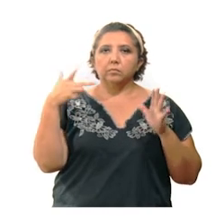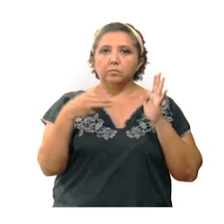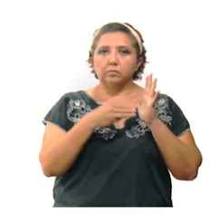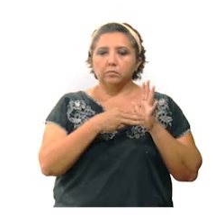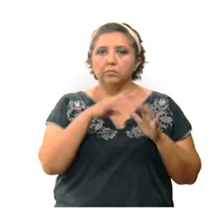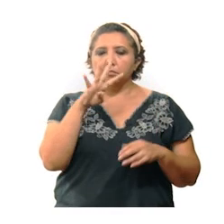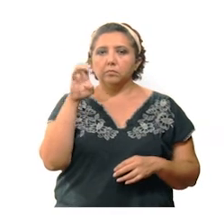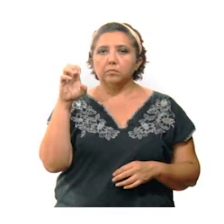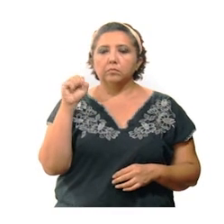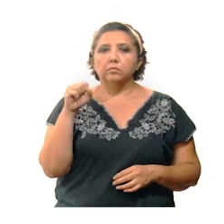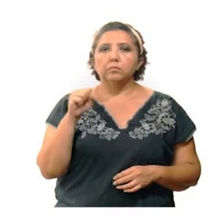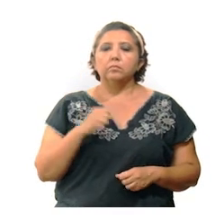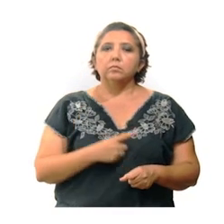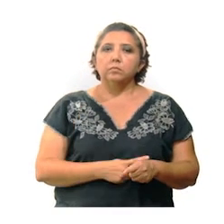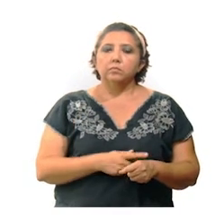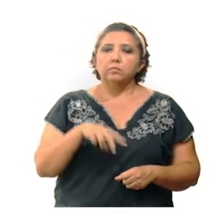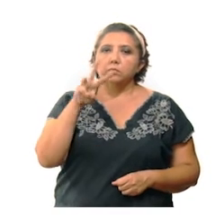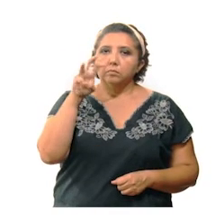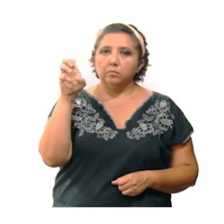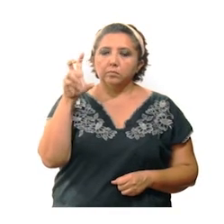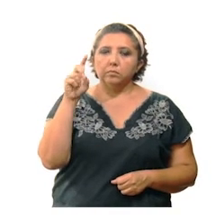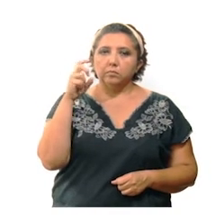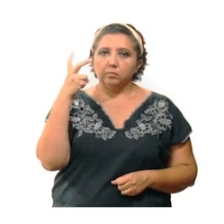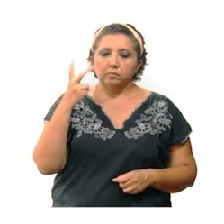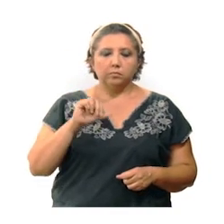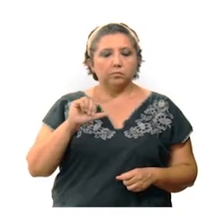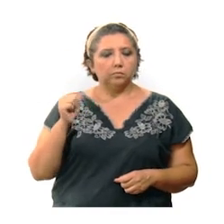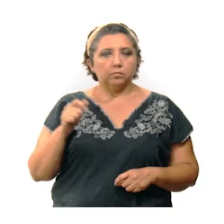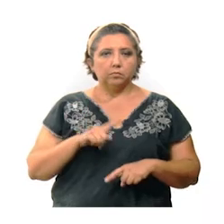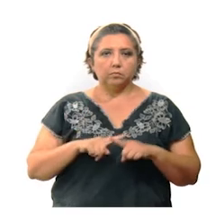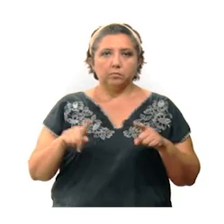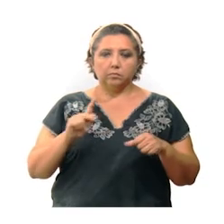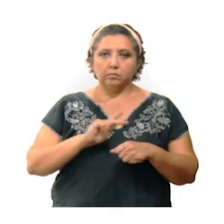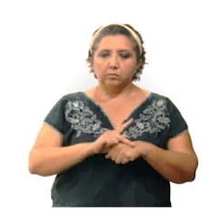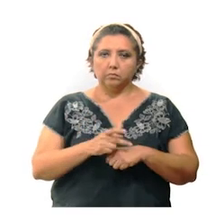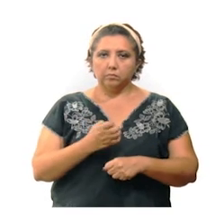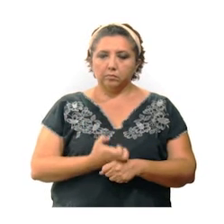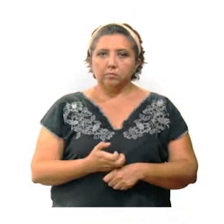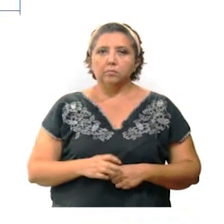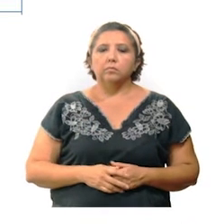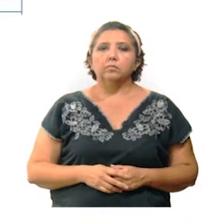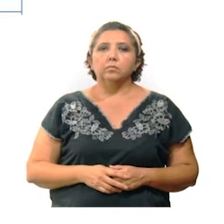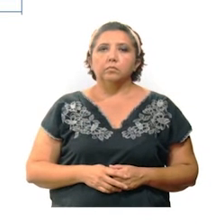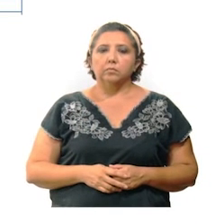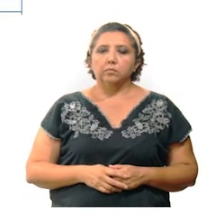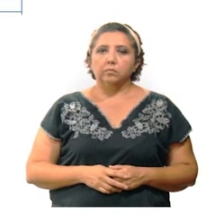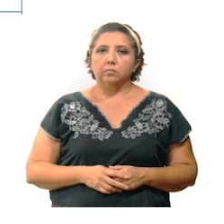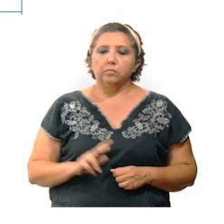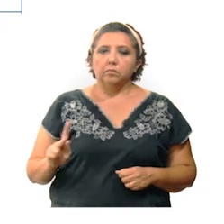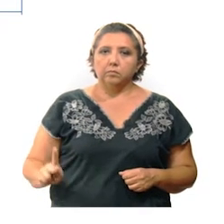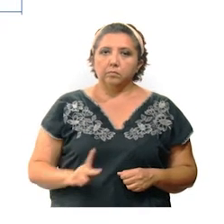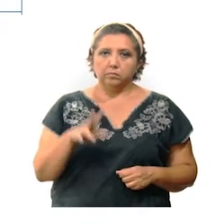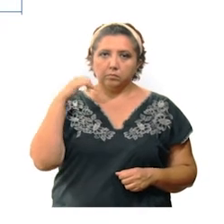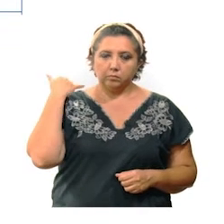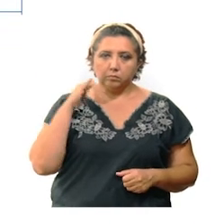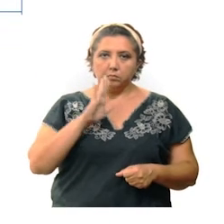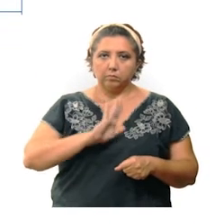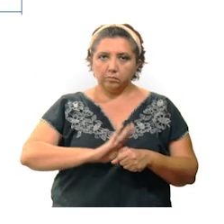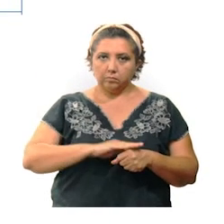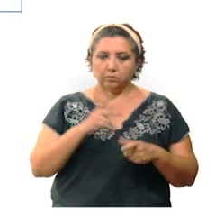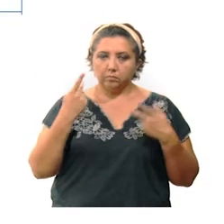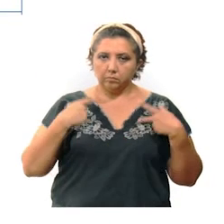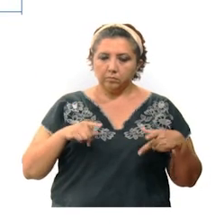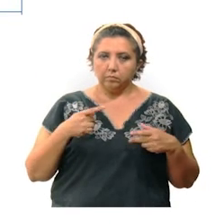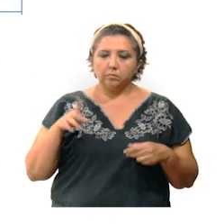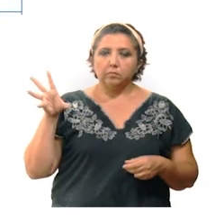,460 casos positivos, 332 son de otro país u otro estado. Los municipios de Yucatán con mayor